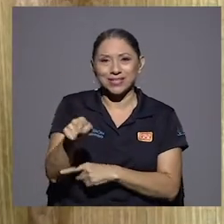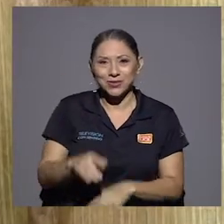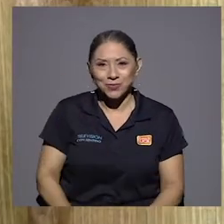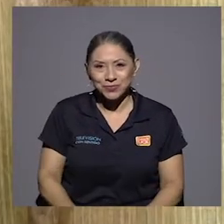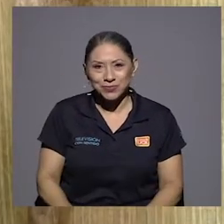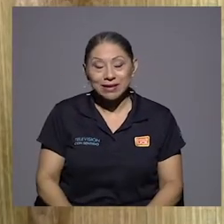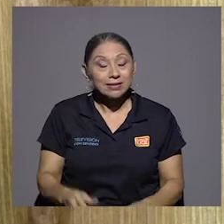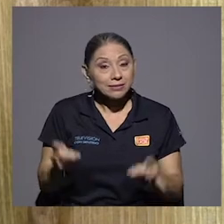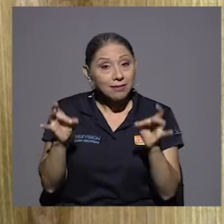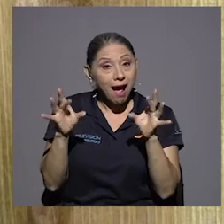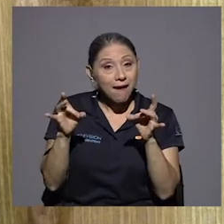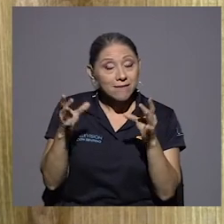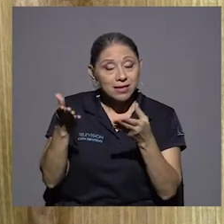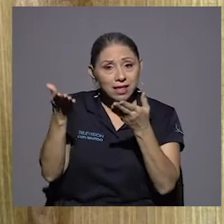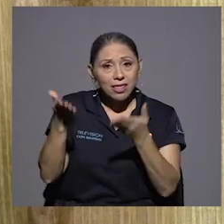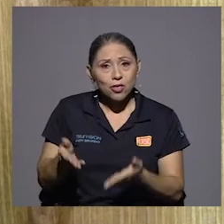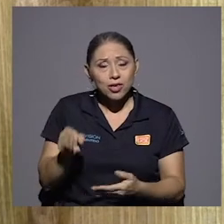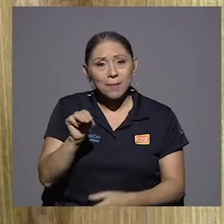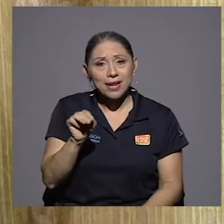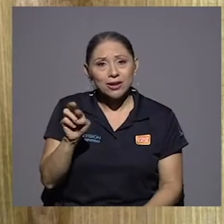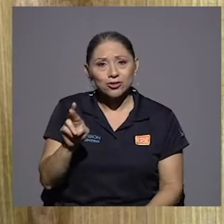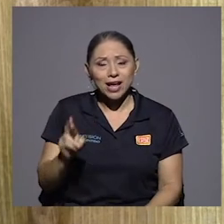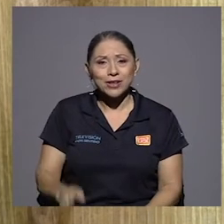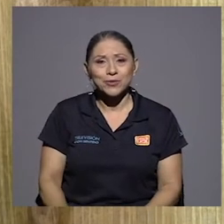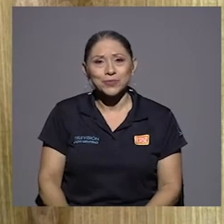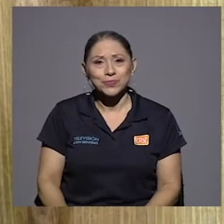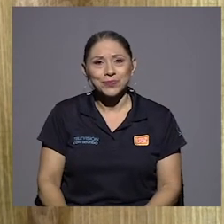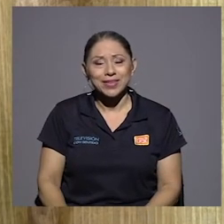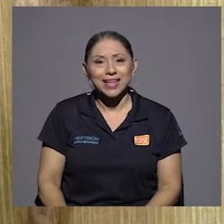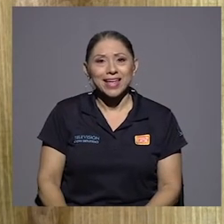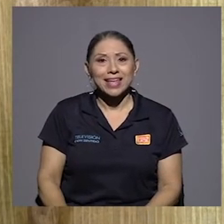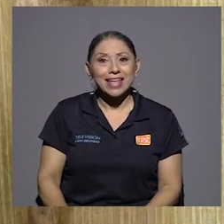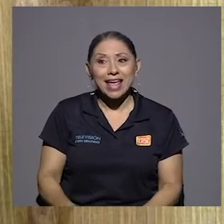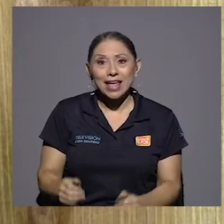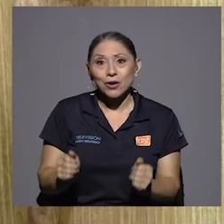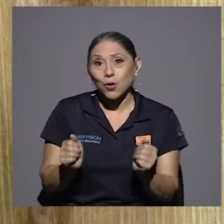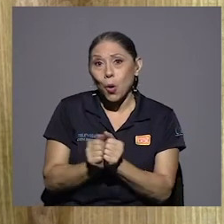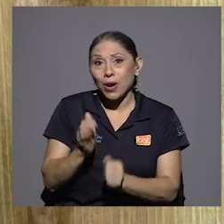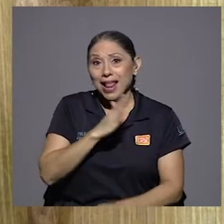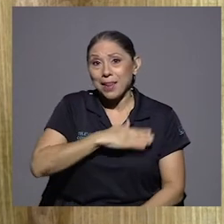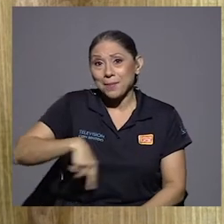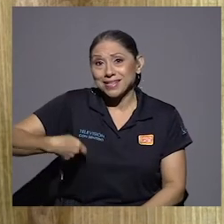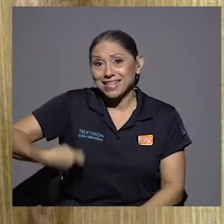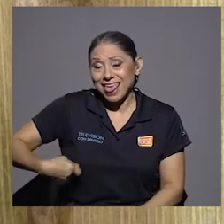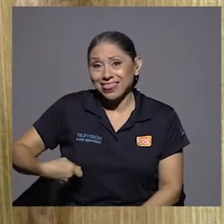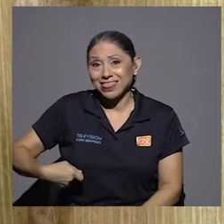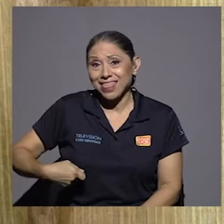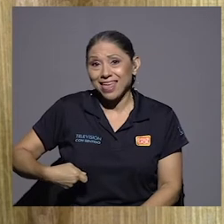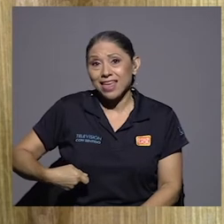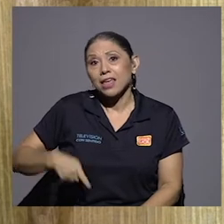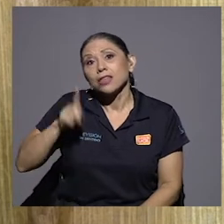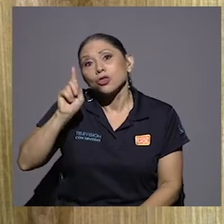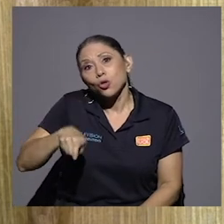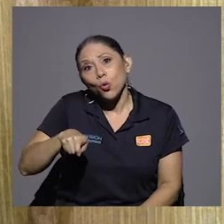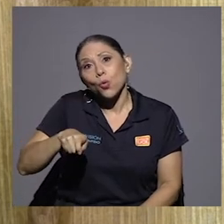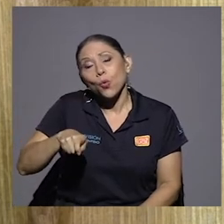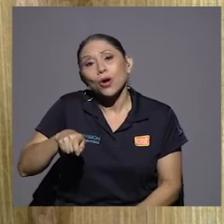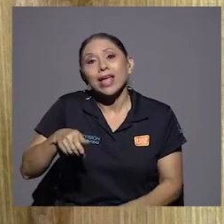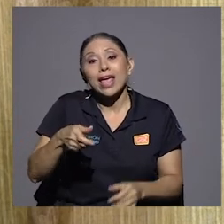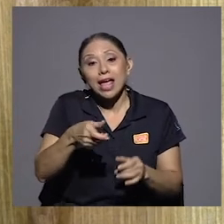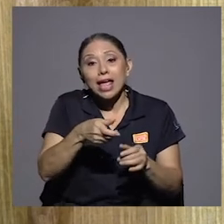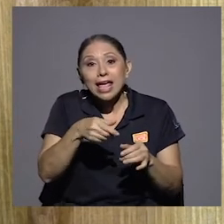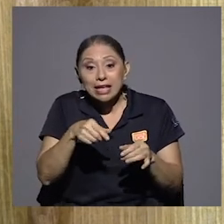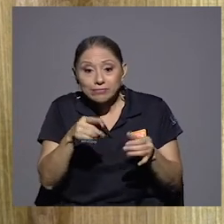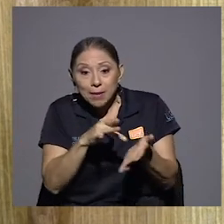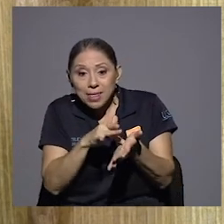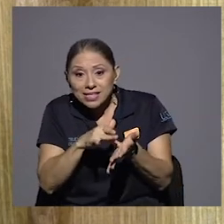La traviesa doña María del Rosario que con el presidente le tuvo que poner llave al armarito donde tenía